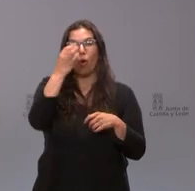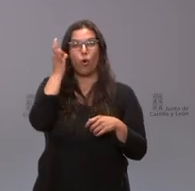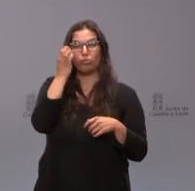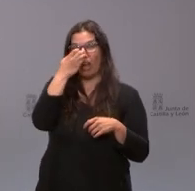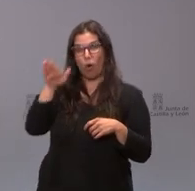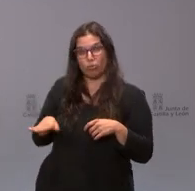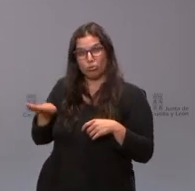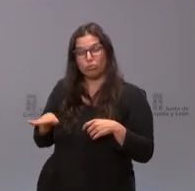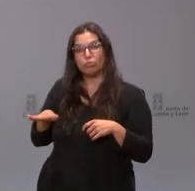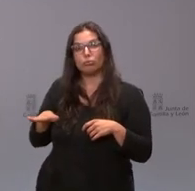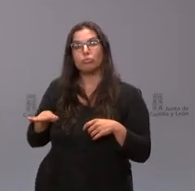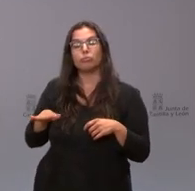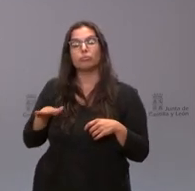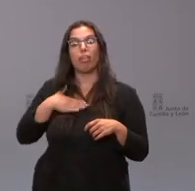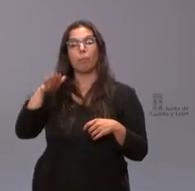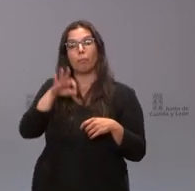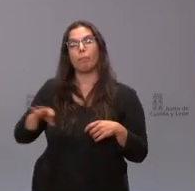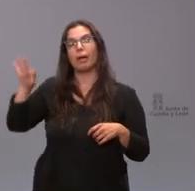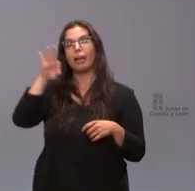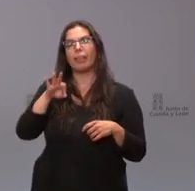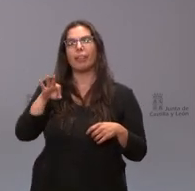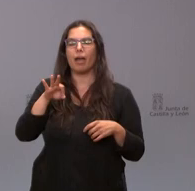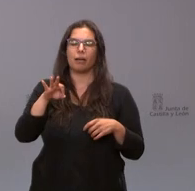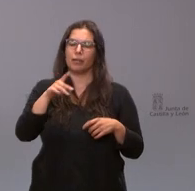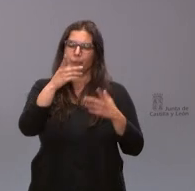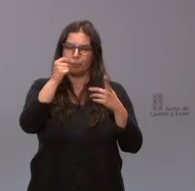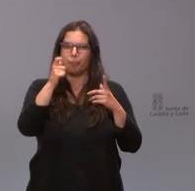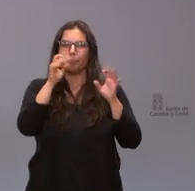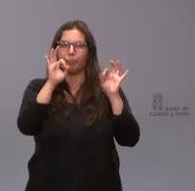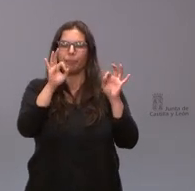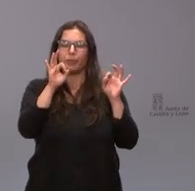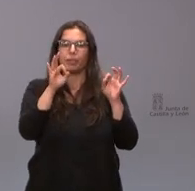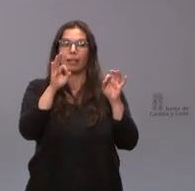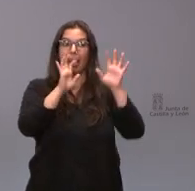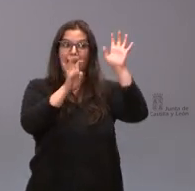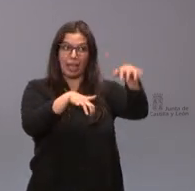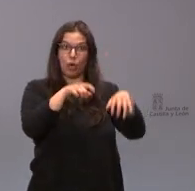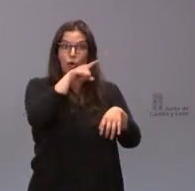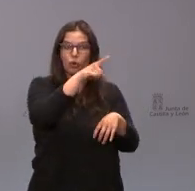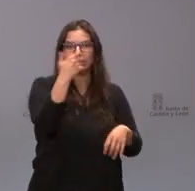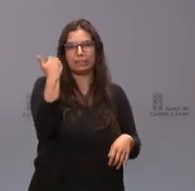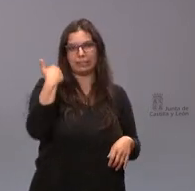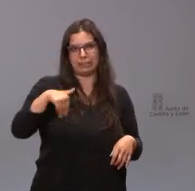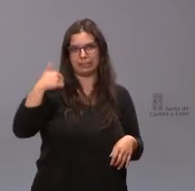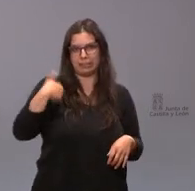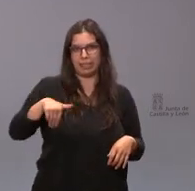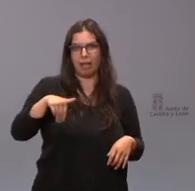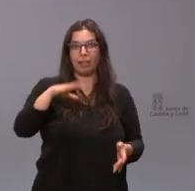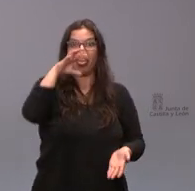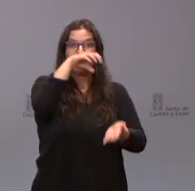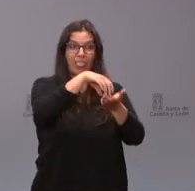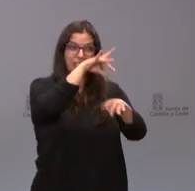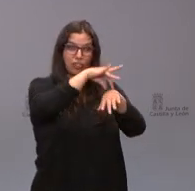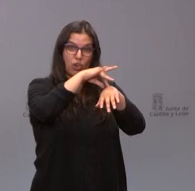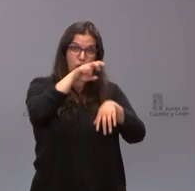el de León por hacer un paréntesis previo ya ha salido del centro de recuperación de